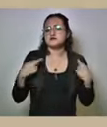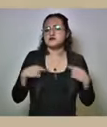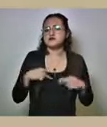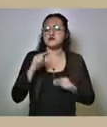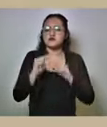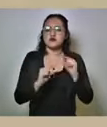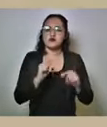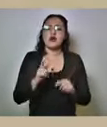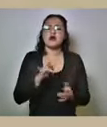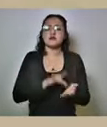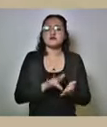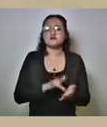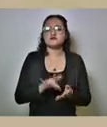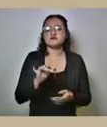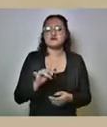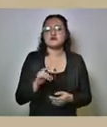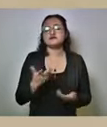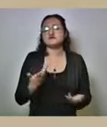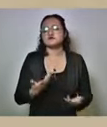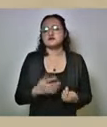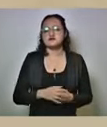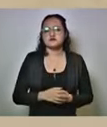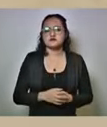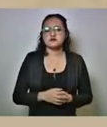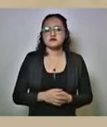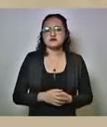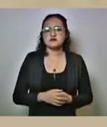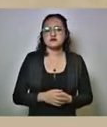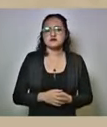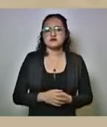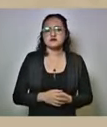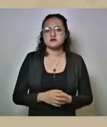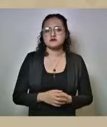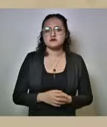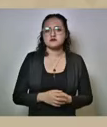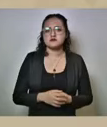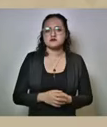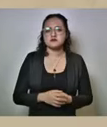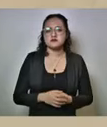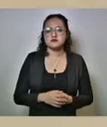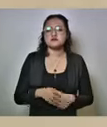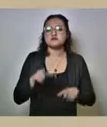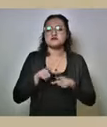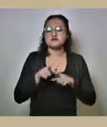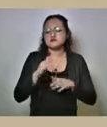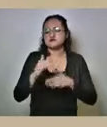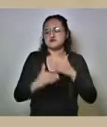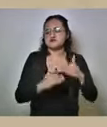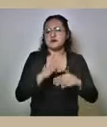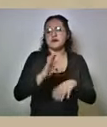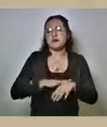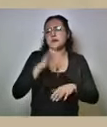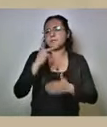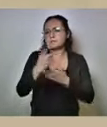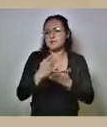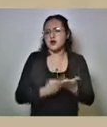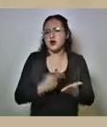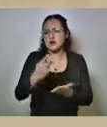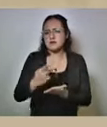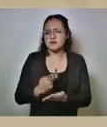poco apoyo seguramente seguirá desarrollando una serie de programas